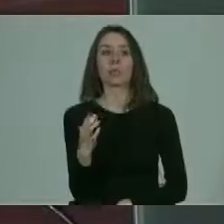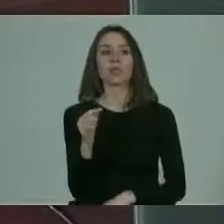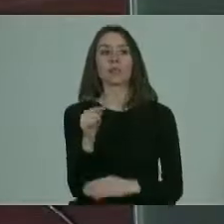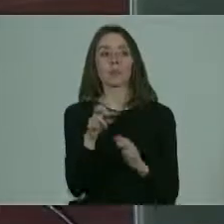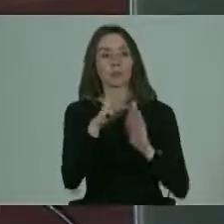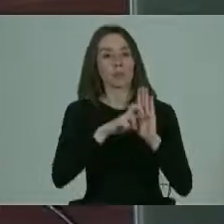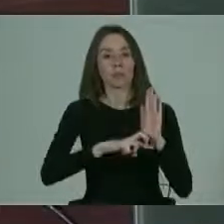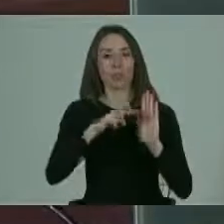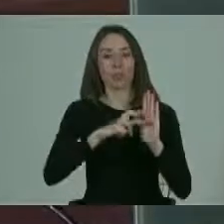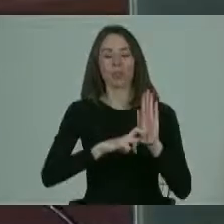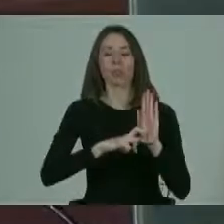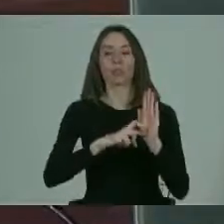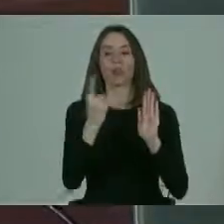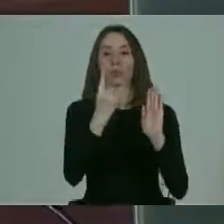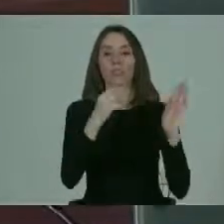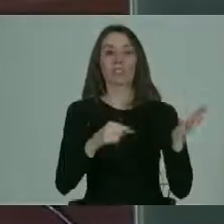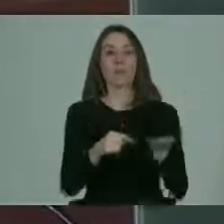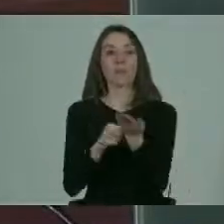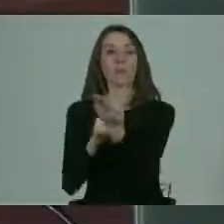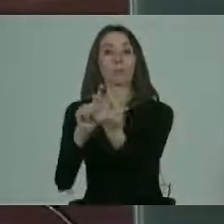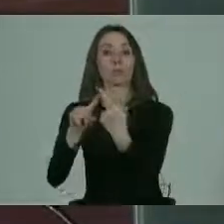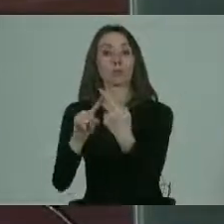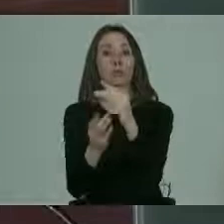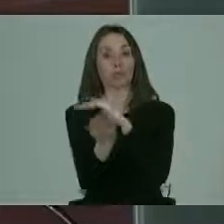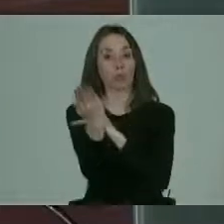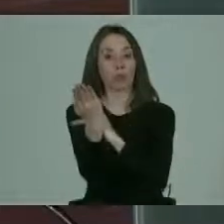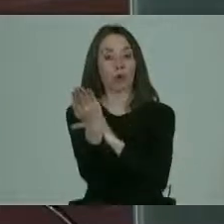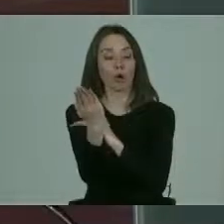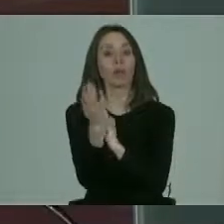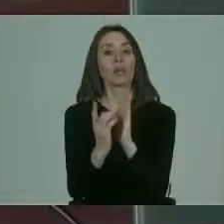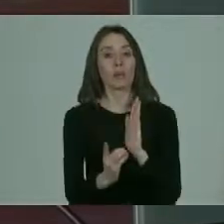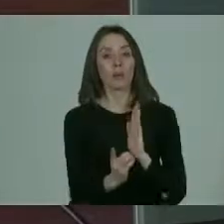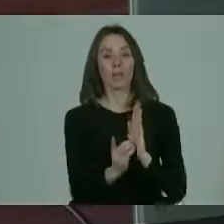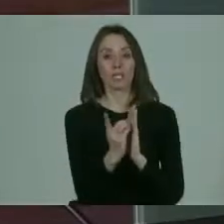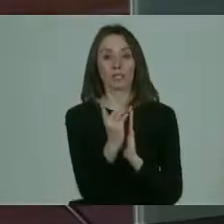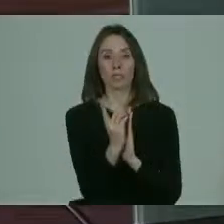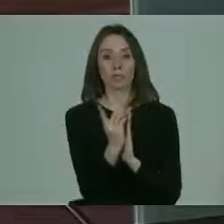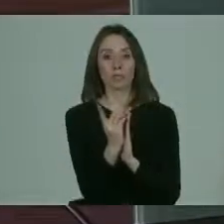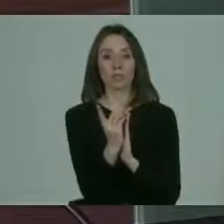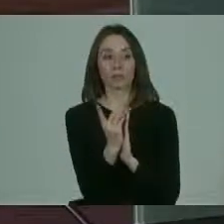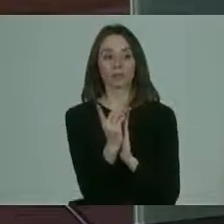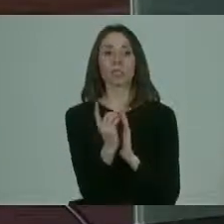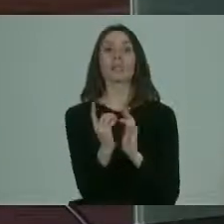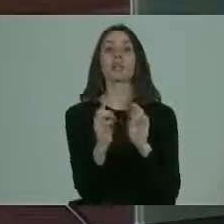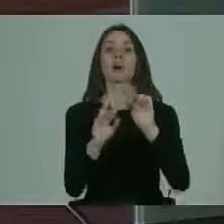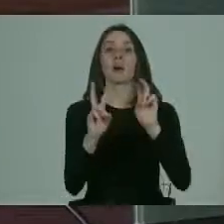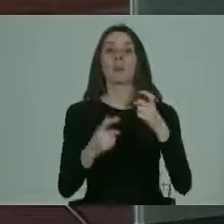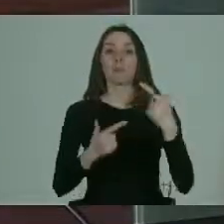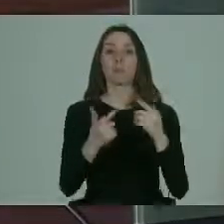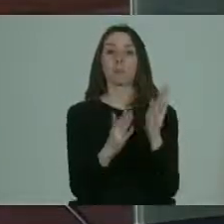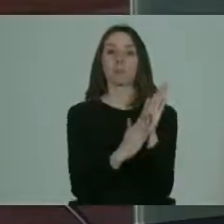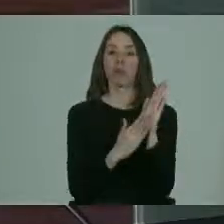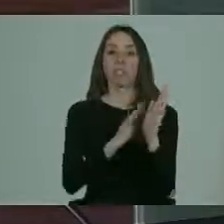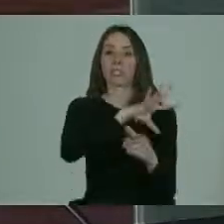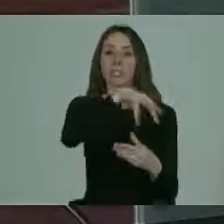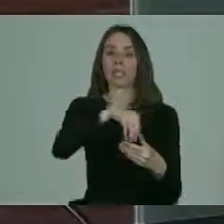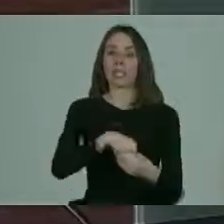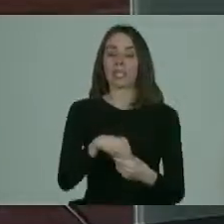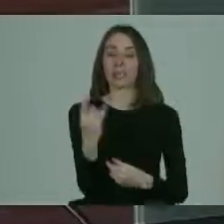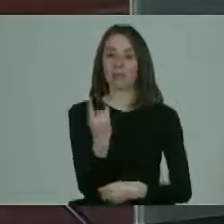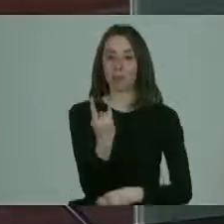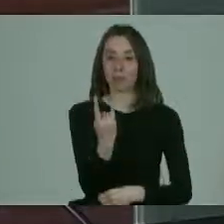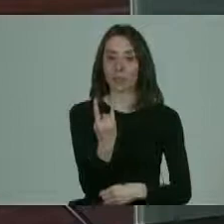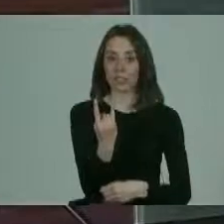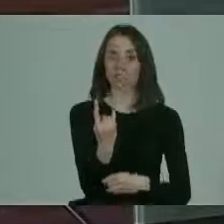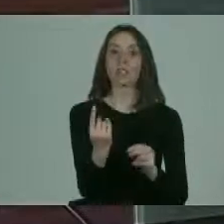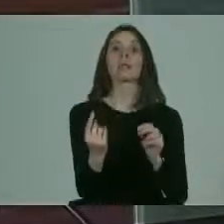postulado por la universidad precisamente se ha desarrollado todo lo que es podríamos llamarlo así una política interna de la universidad acerca